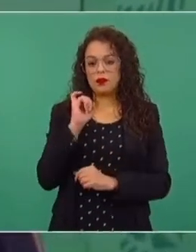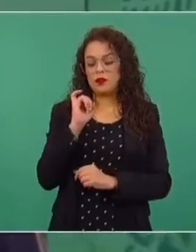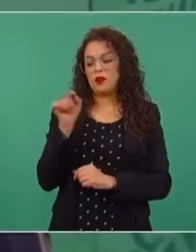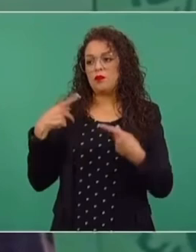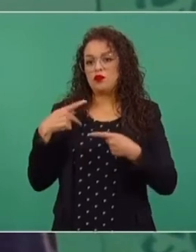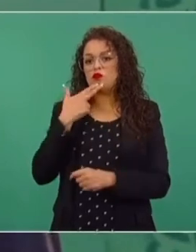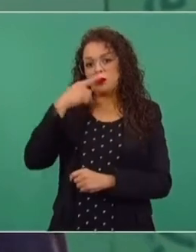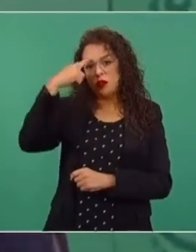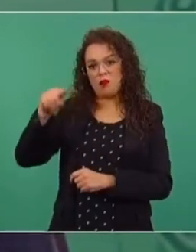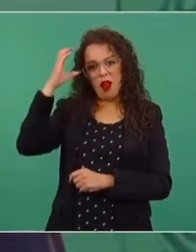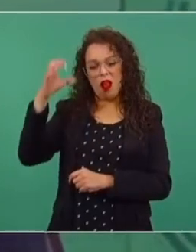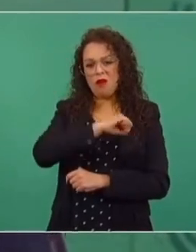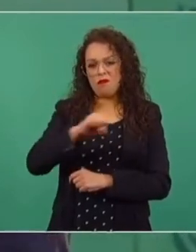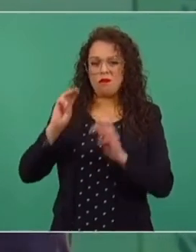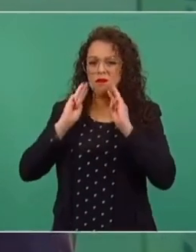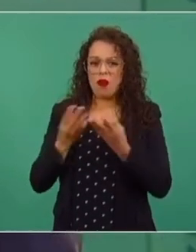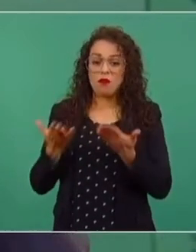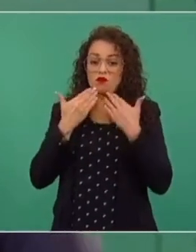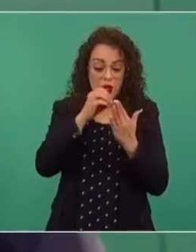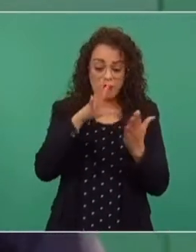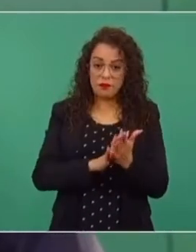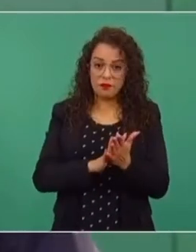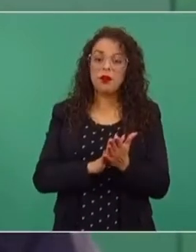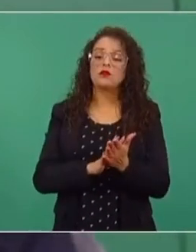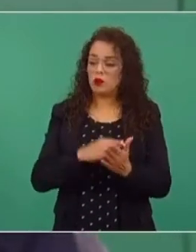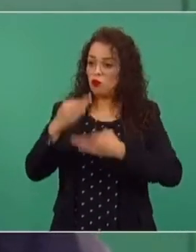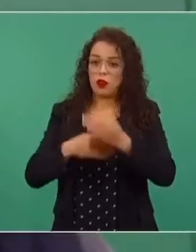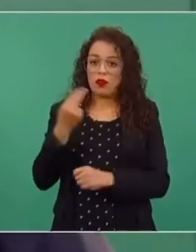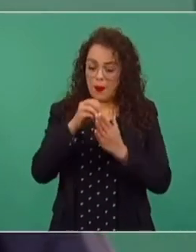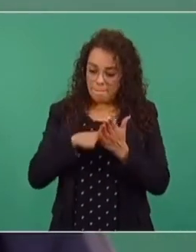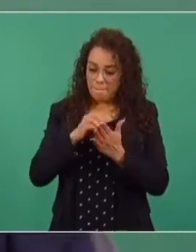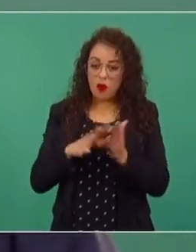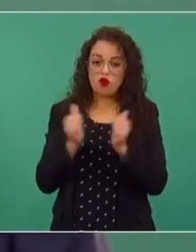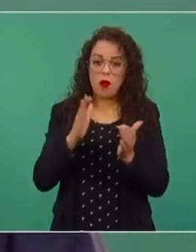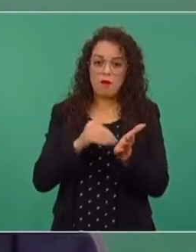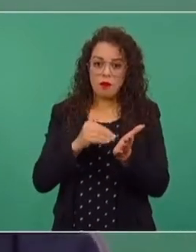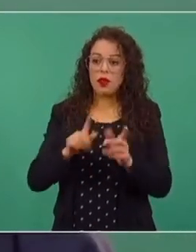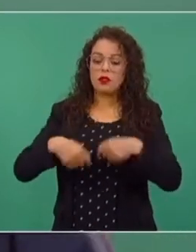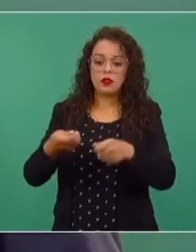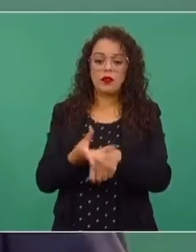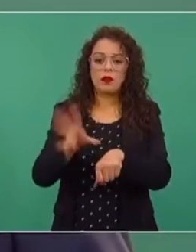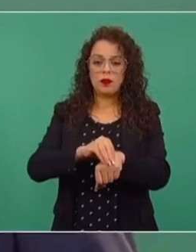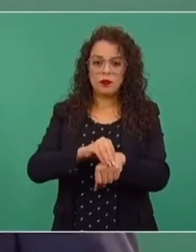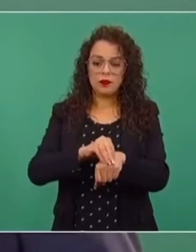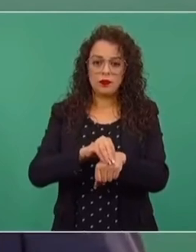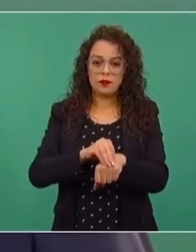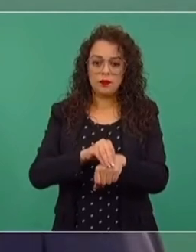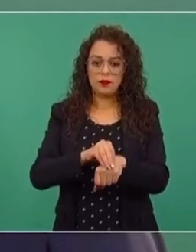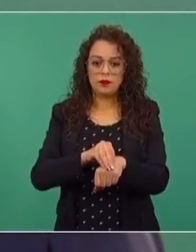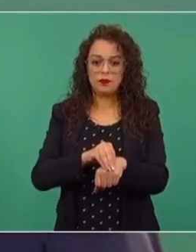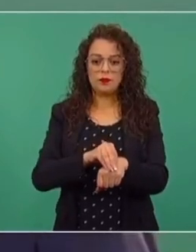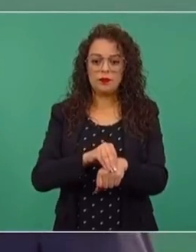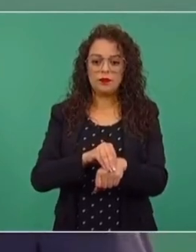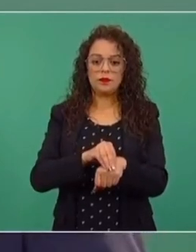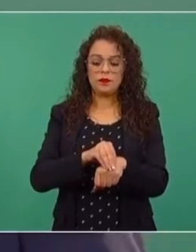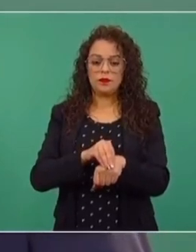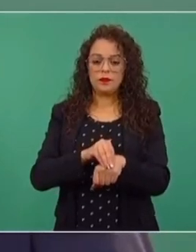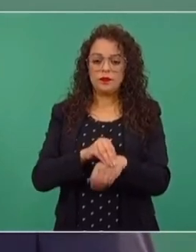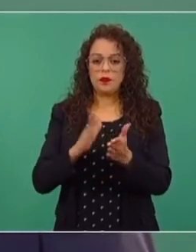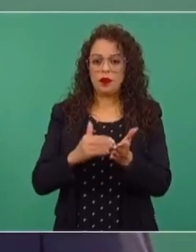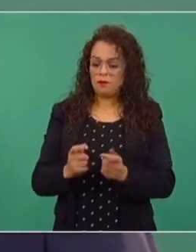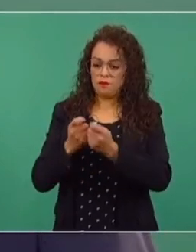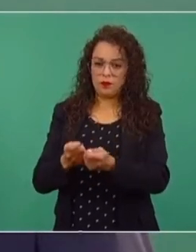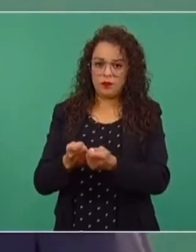cometer ilícitos y no hay un registro, entonces los vamos a regularizar todos, se va a dar un permiso. Se les va a reconocer